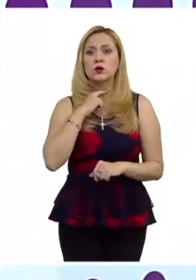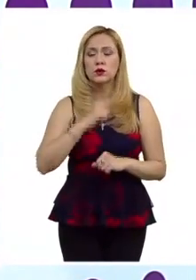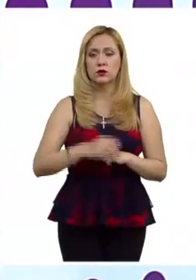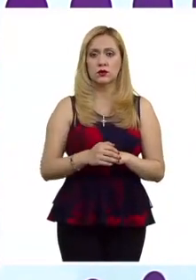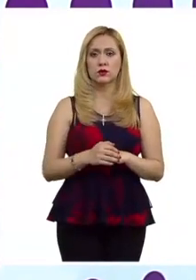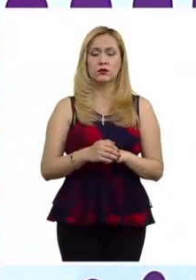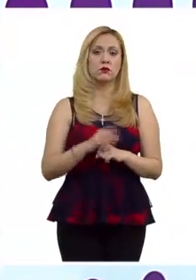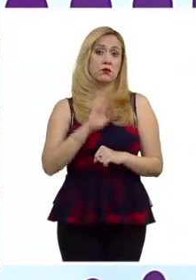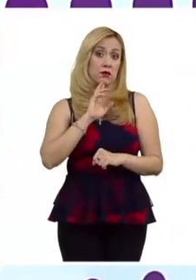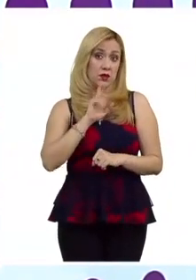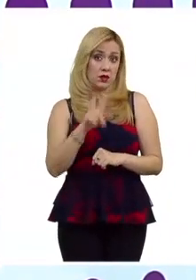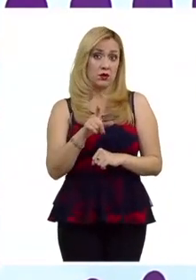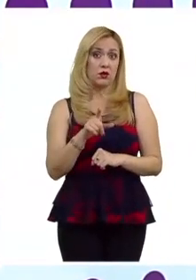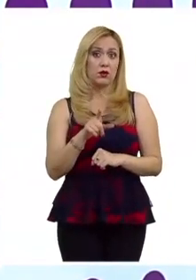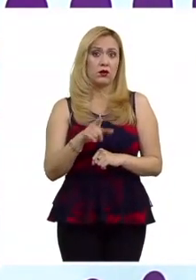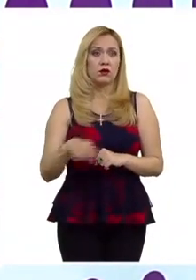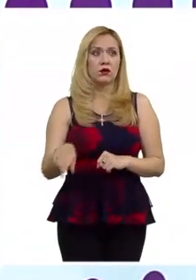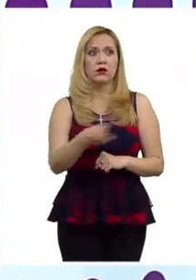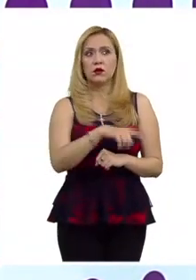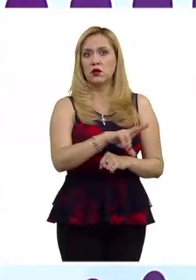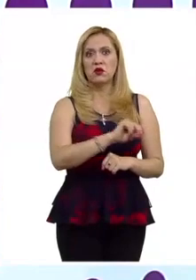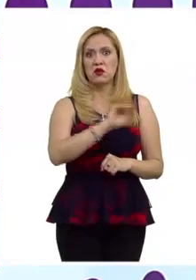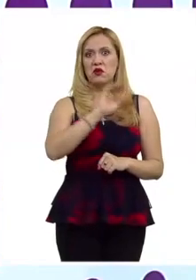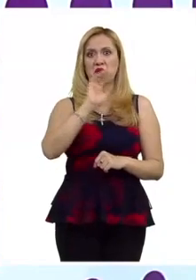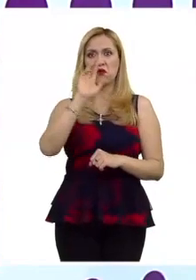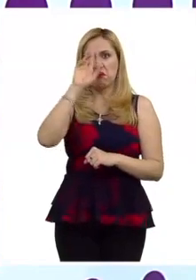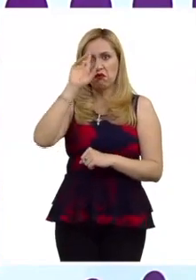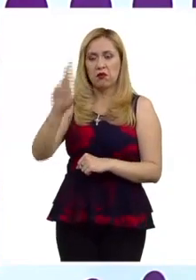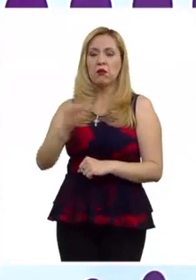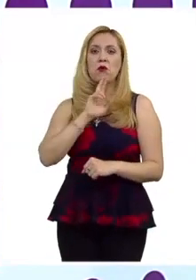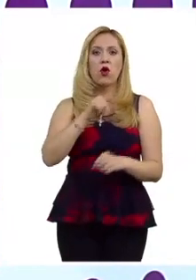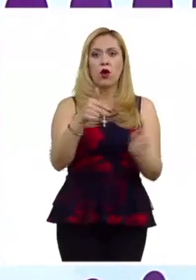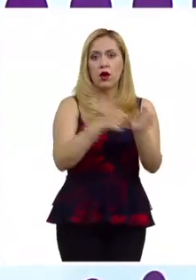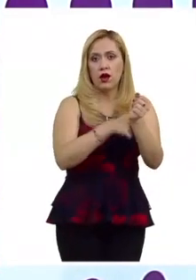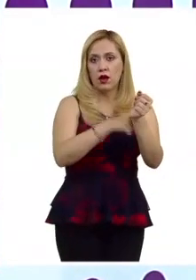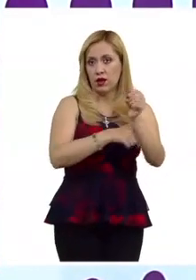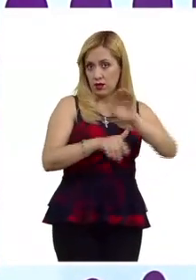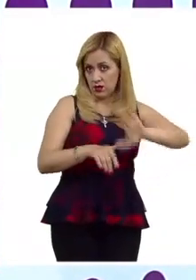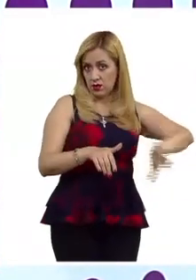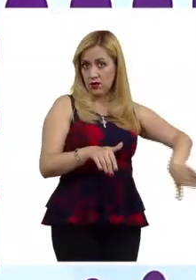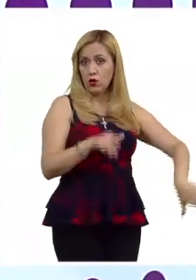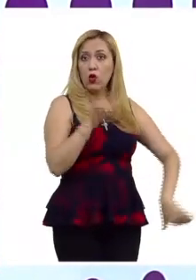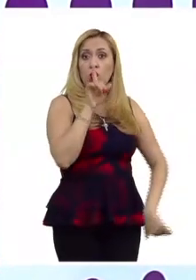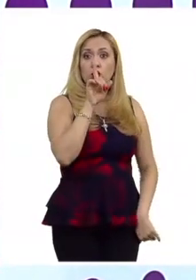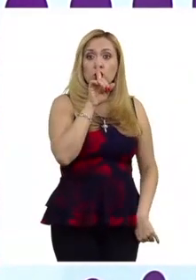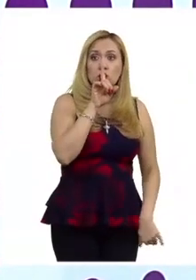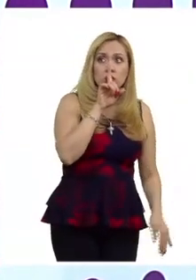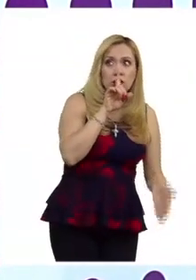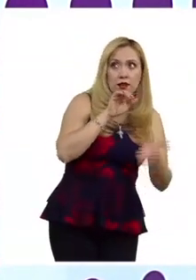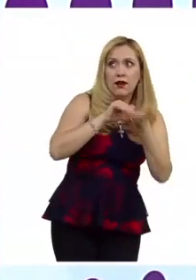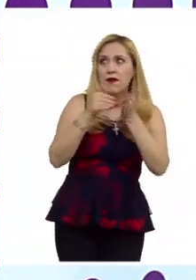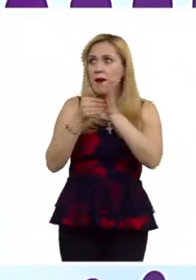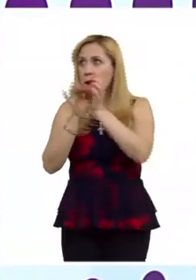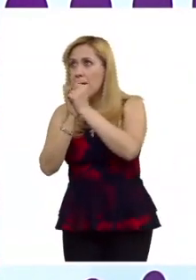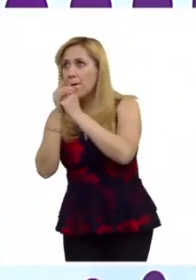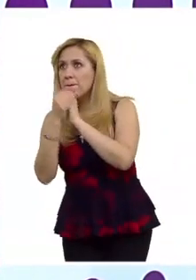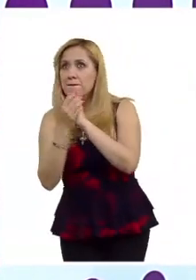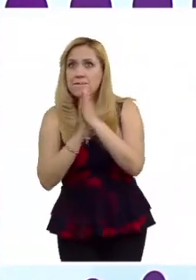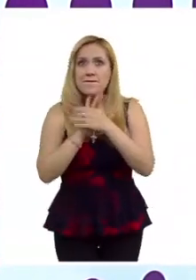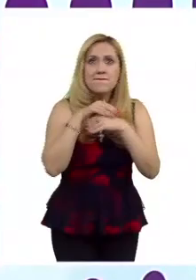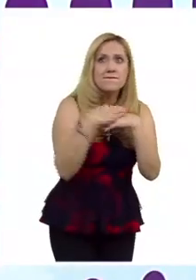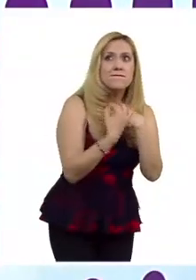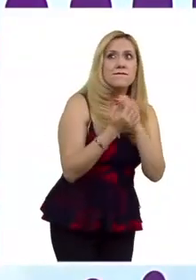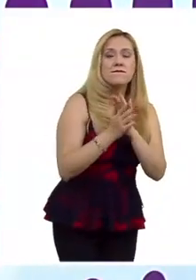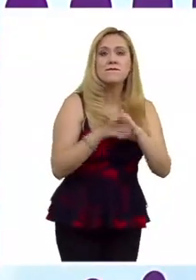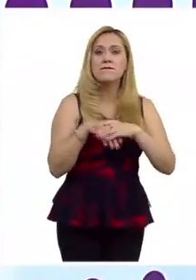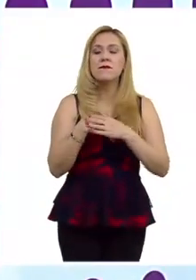preferimos que estos intolerantes estén escondidos, agazapados, fraguando cualquier acto de violencia, o